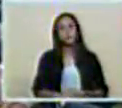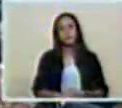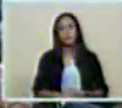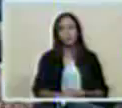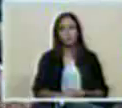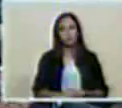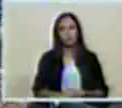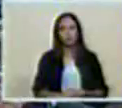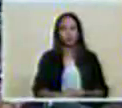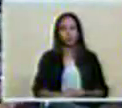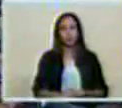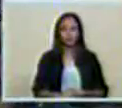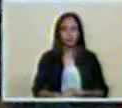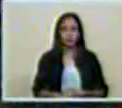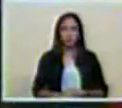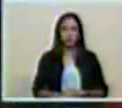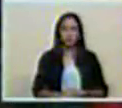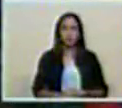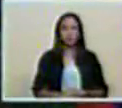terroristas.